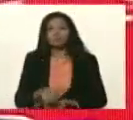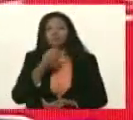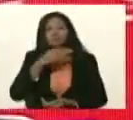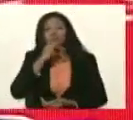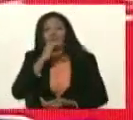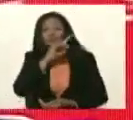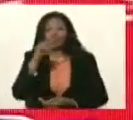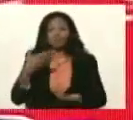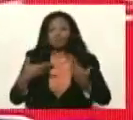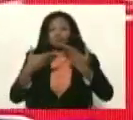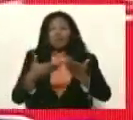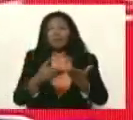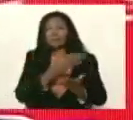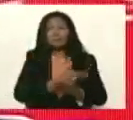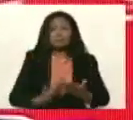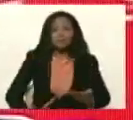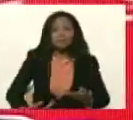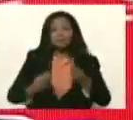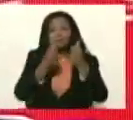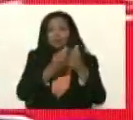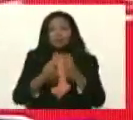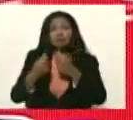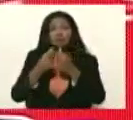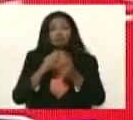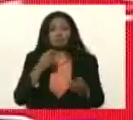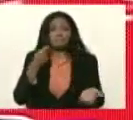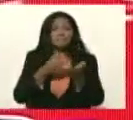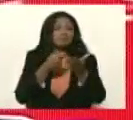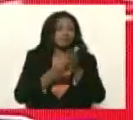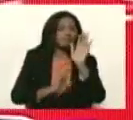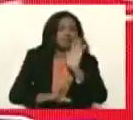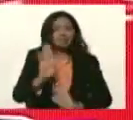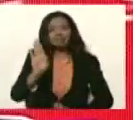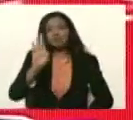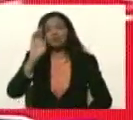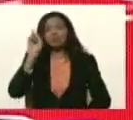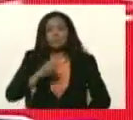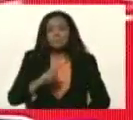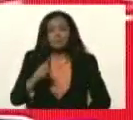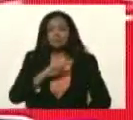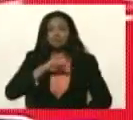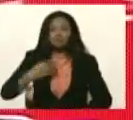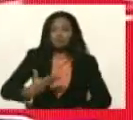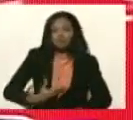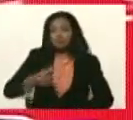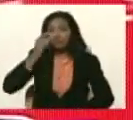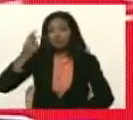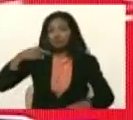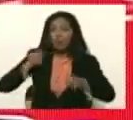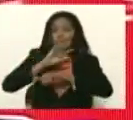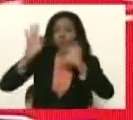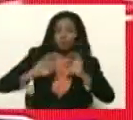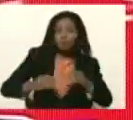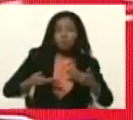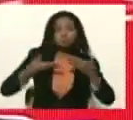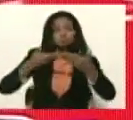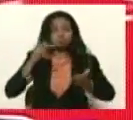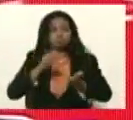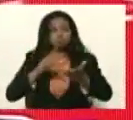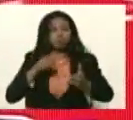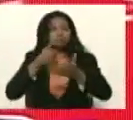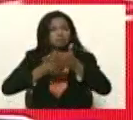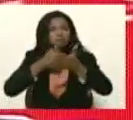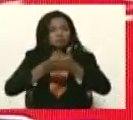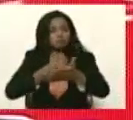noticia que usted les trae, presidente en recursos es inversión para el desarrollo para que nuestros alcaldes y alcaldesas bueno, estén allí no